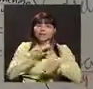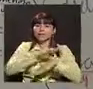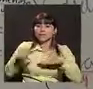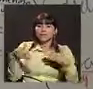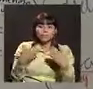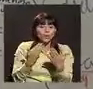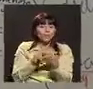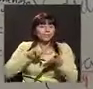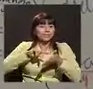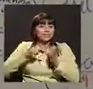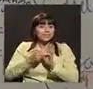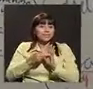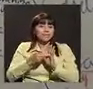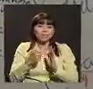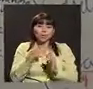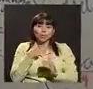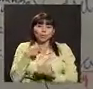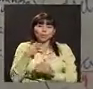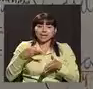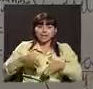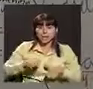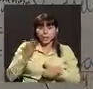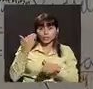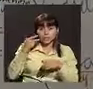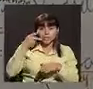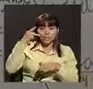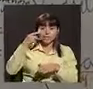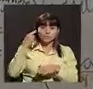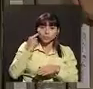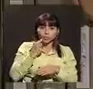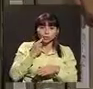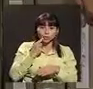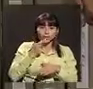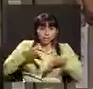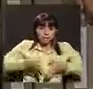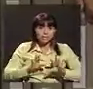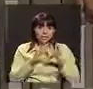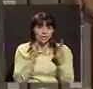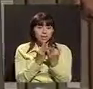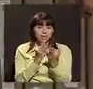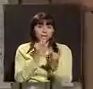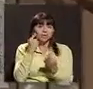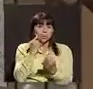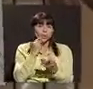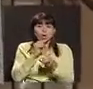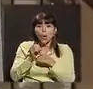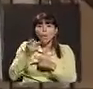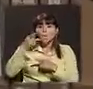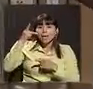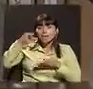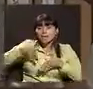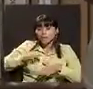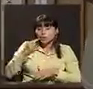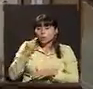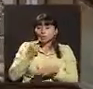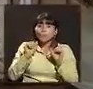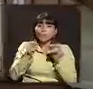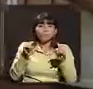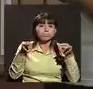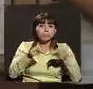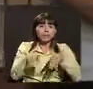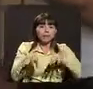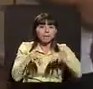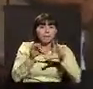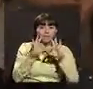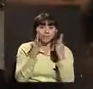y todo lo que conlleva ser un OPAS. Nacer en una familia sorda o ser padre de un hijo sordo puede generar confusión con respecto a